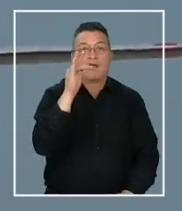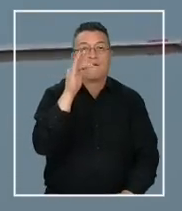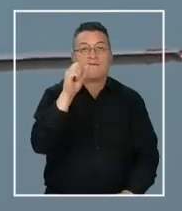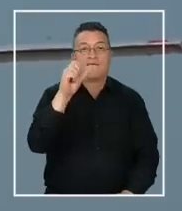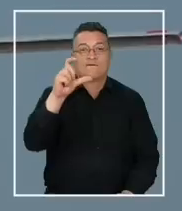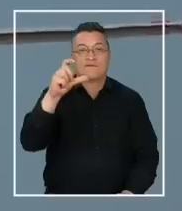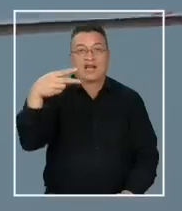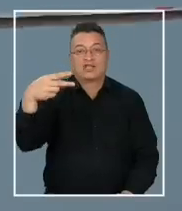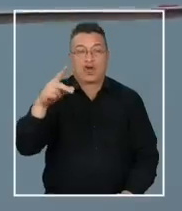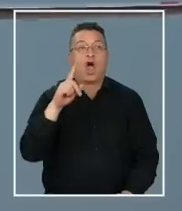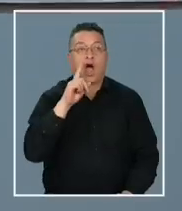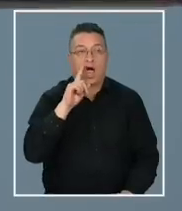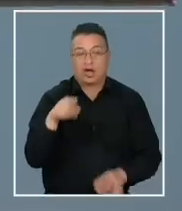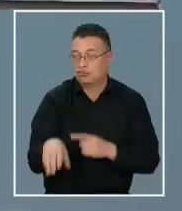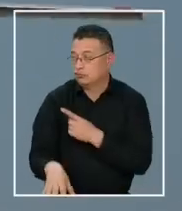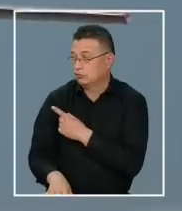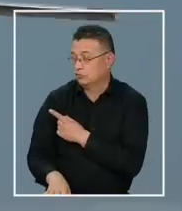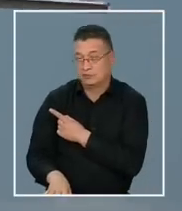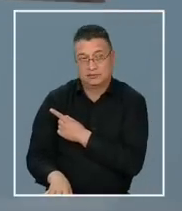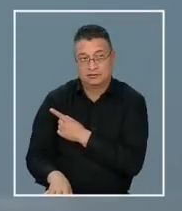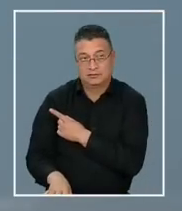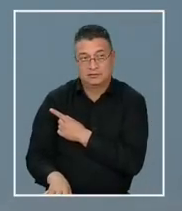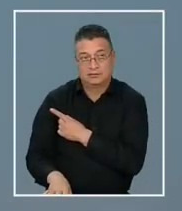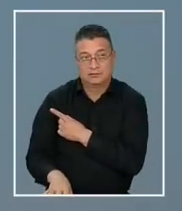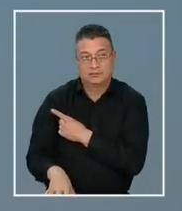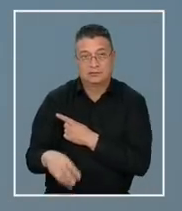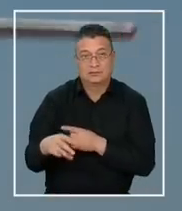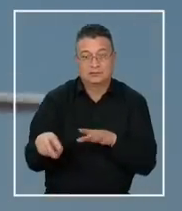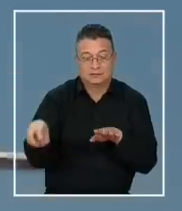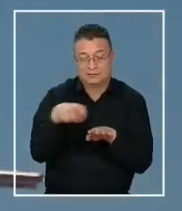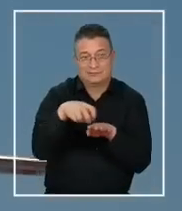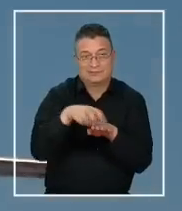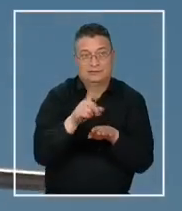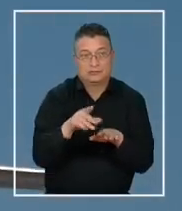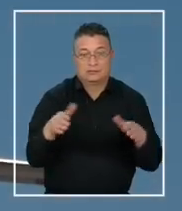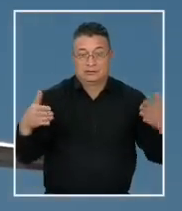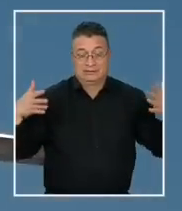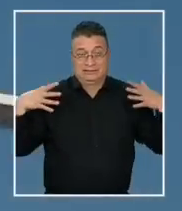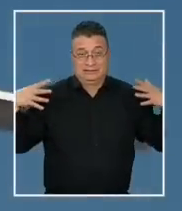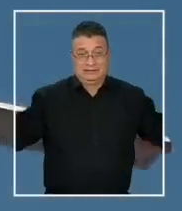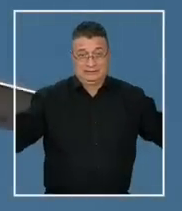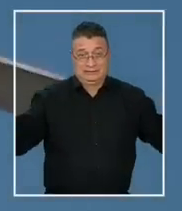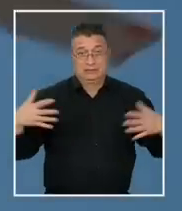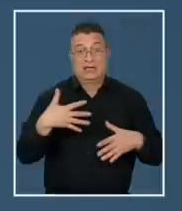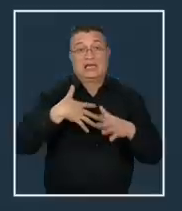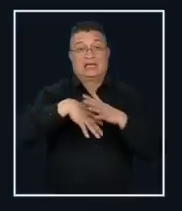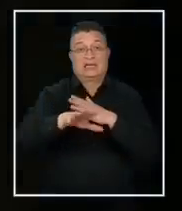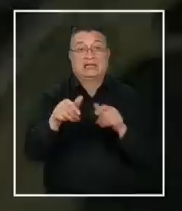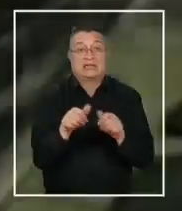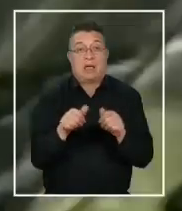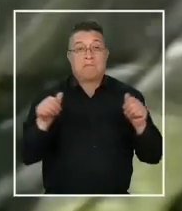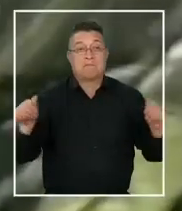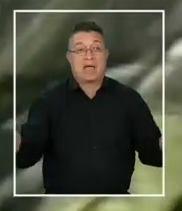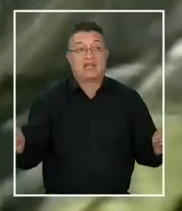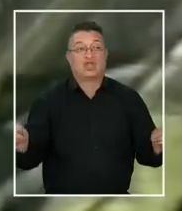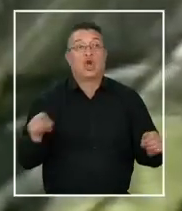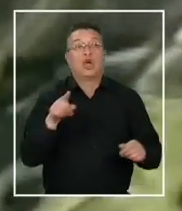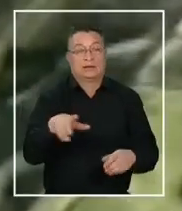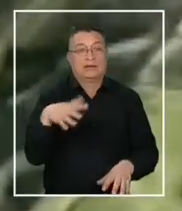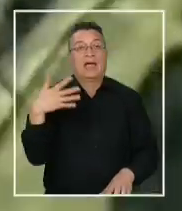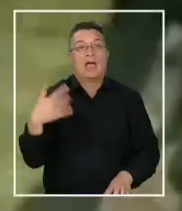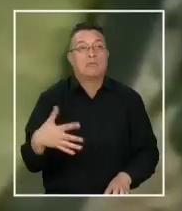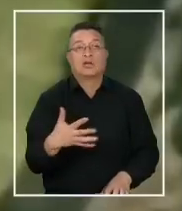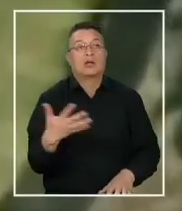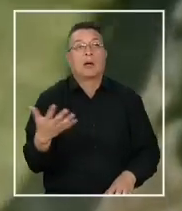Hermes 900, un avión no tripulado, que de ala a ala mide 15 metros y que es fundamental